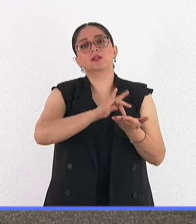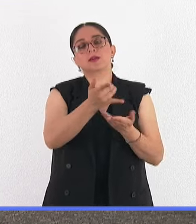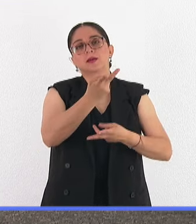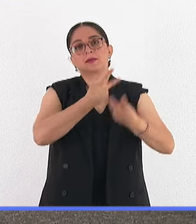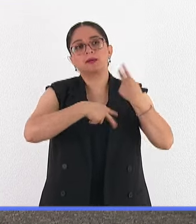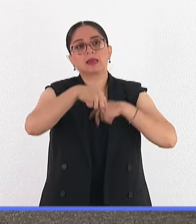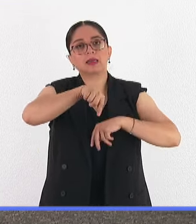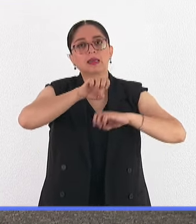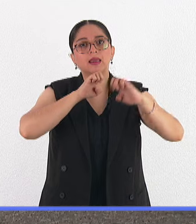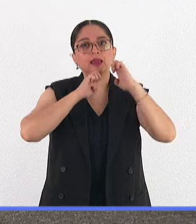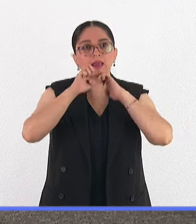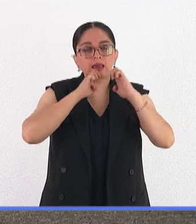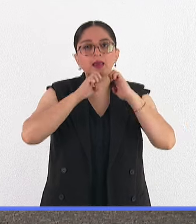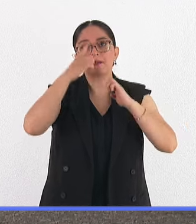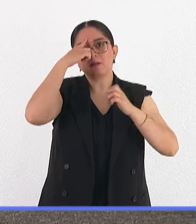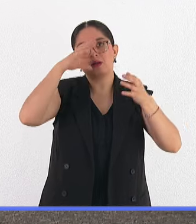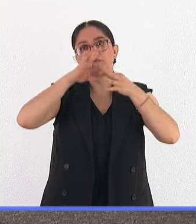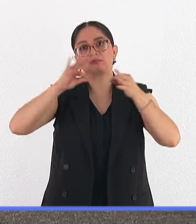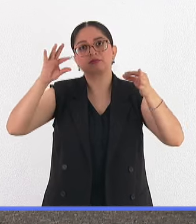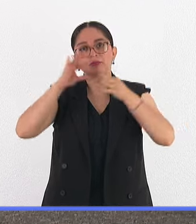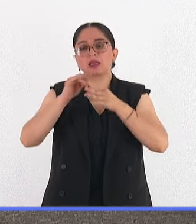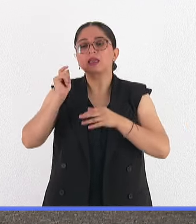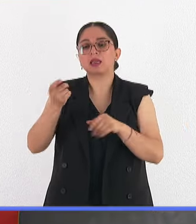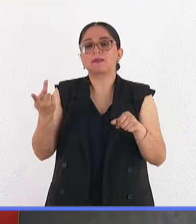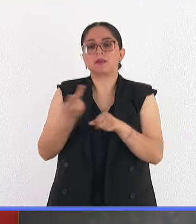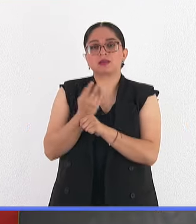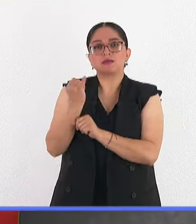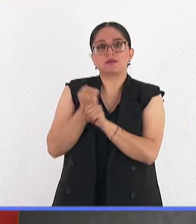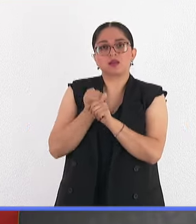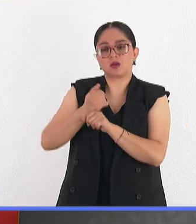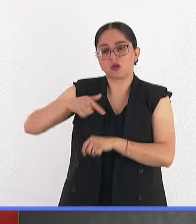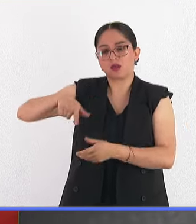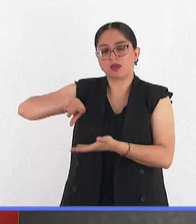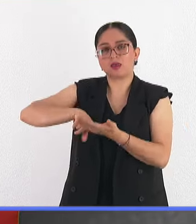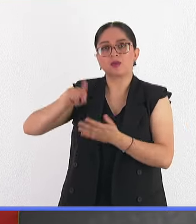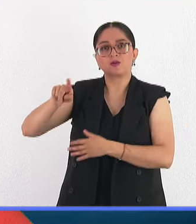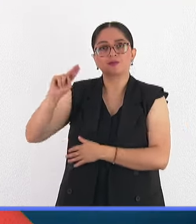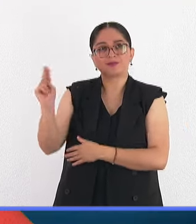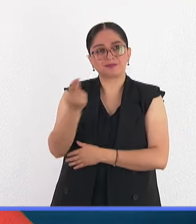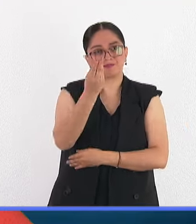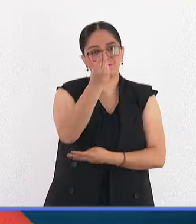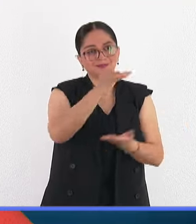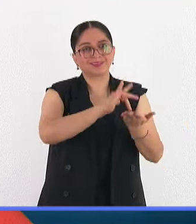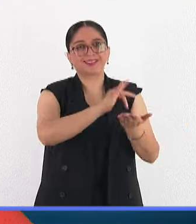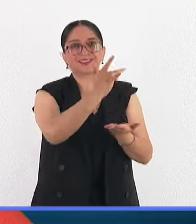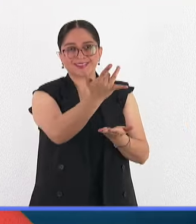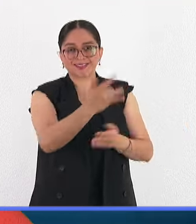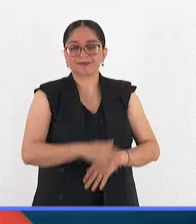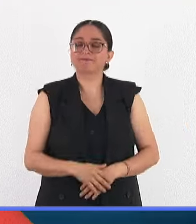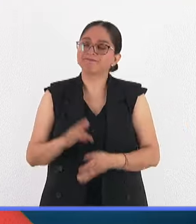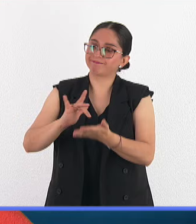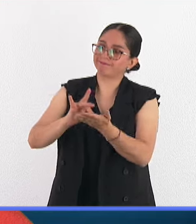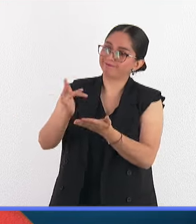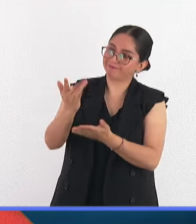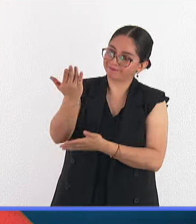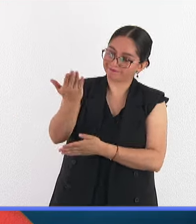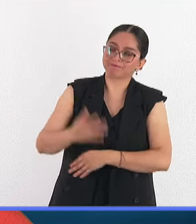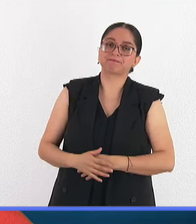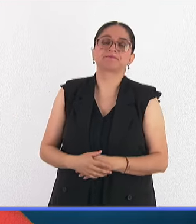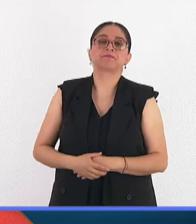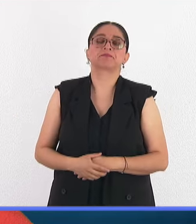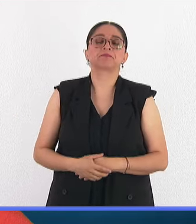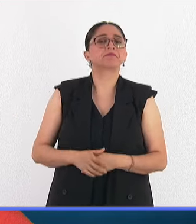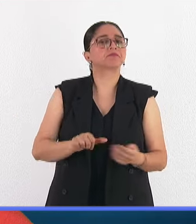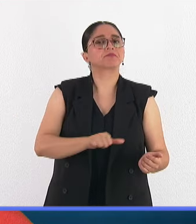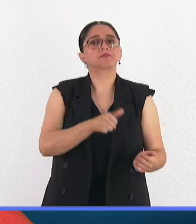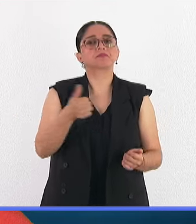conocimiento y los esfuerzos que se realizan desde nuestra universidad. Gracias, doctora. a ustedes. Gracias. Y tenemos más información enseguida. Les platico